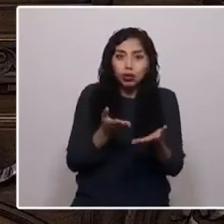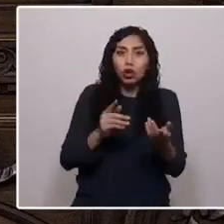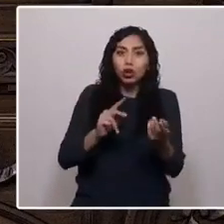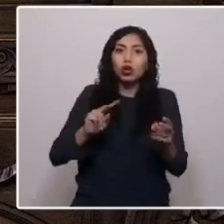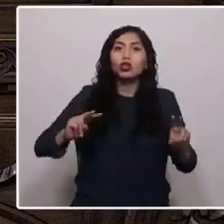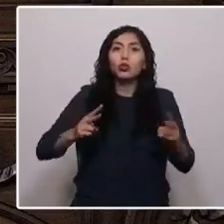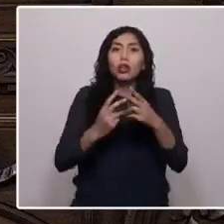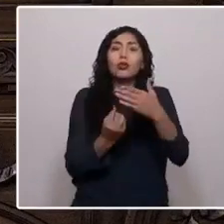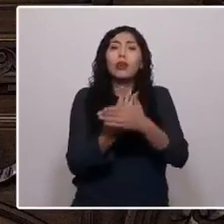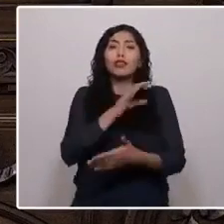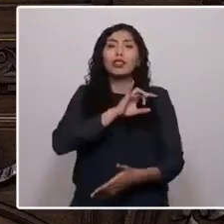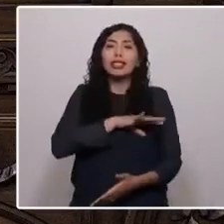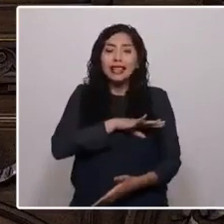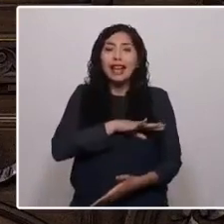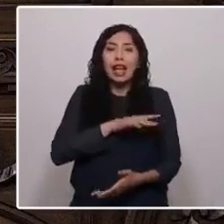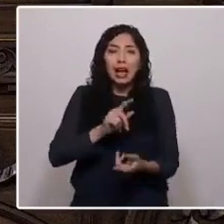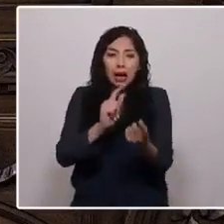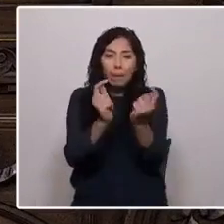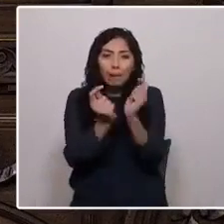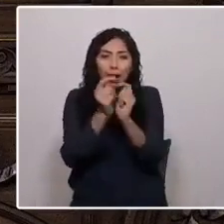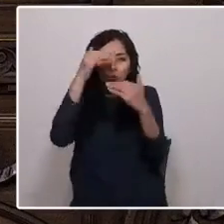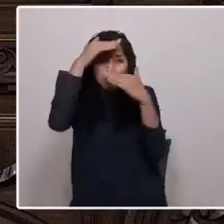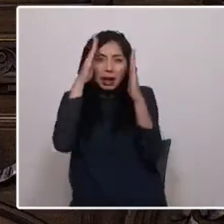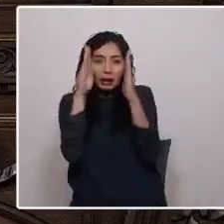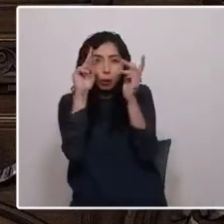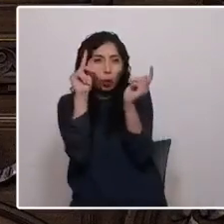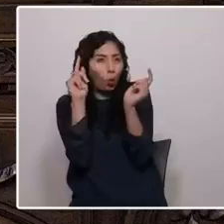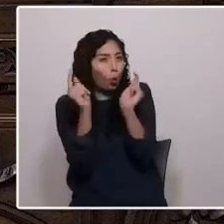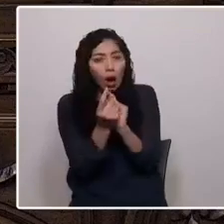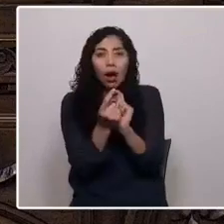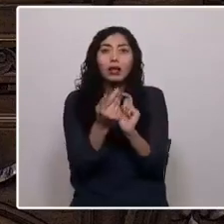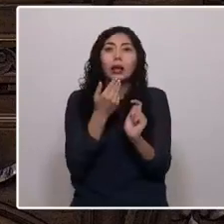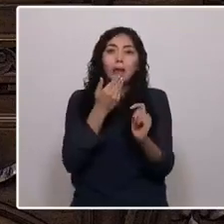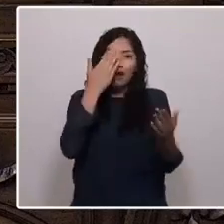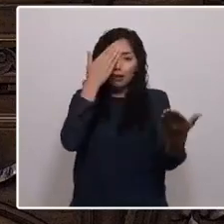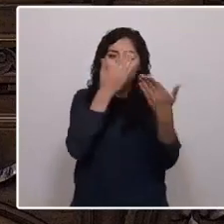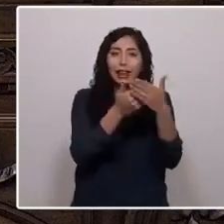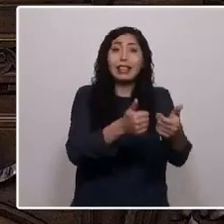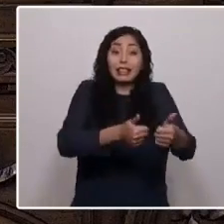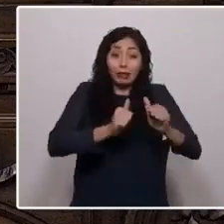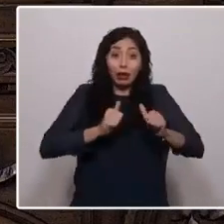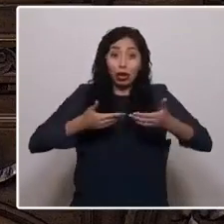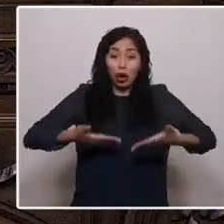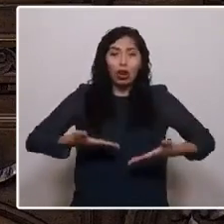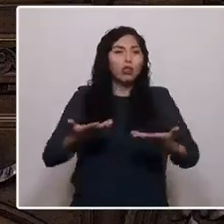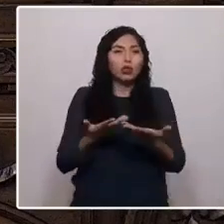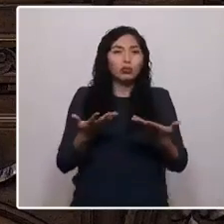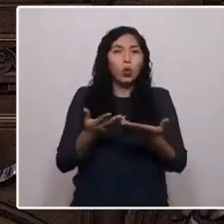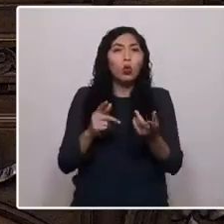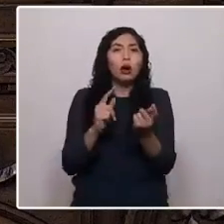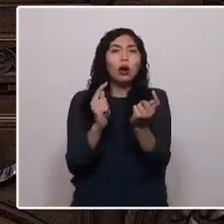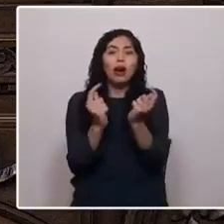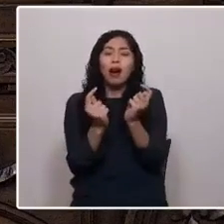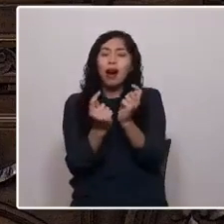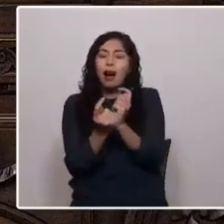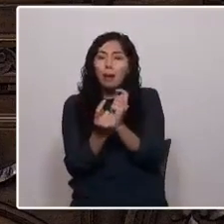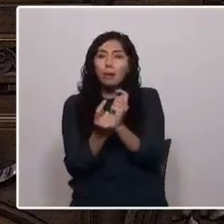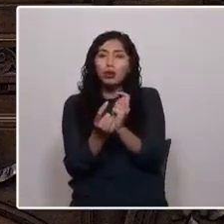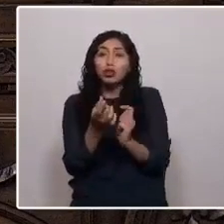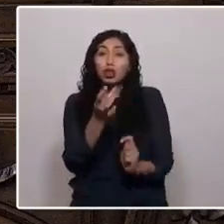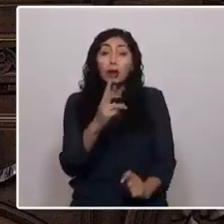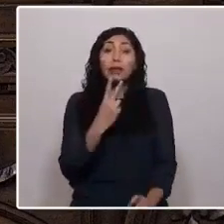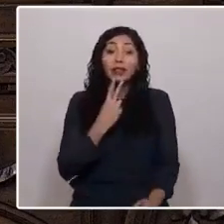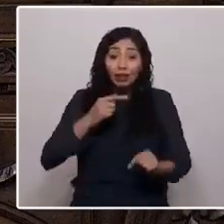paradigmas que nos han regido y enfrentar los desafíos de nuestra generación en el marco de un cambio epocal que no se vive sólo en nuestro